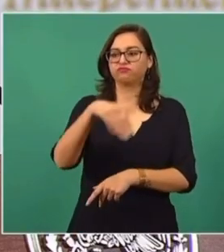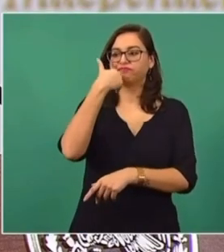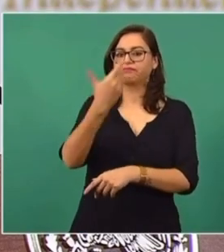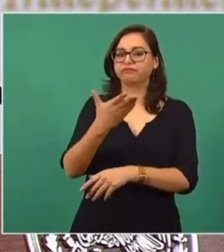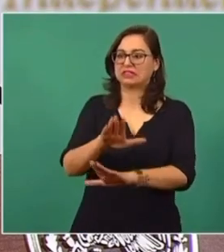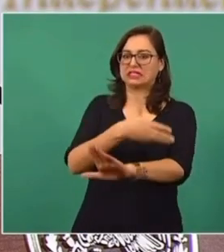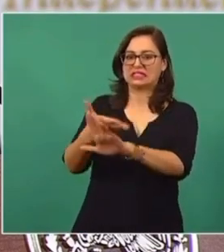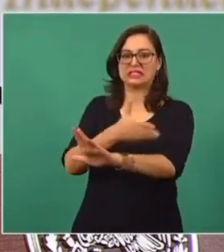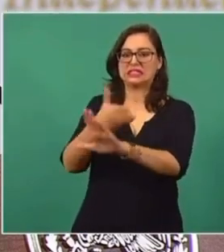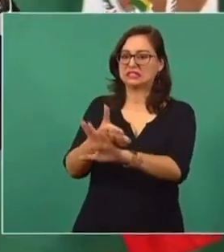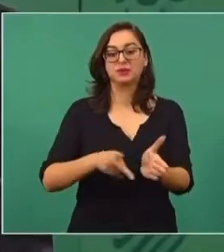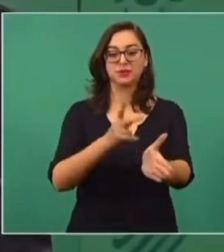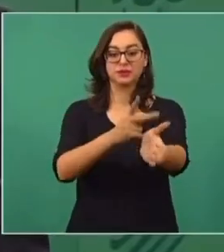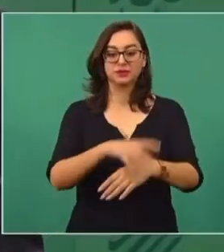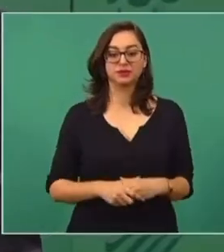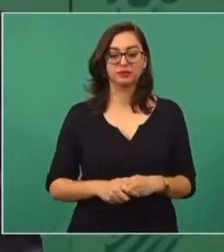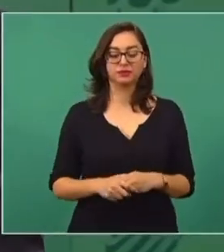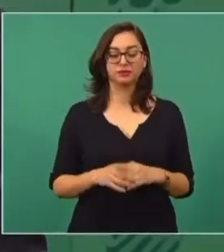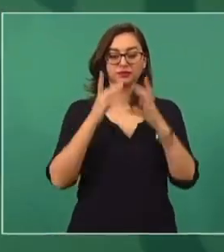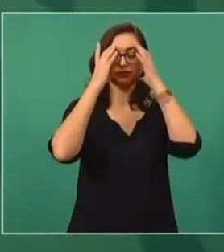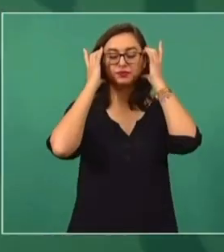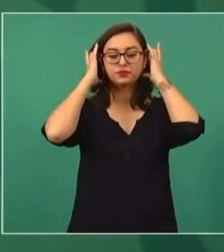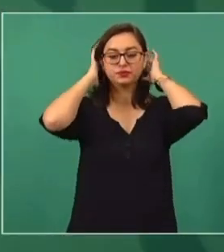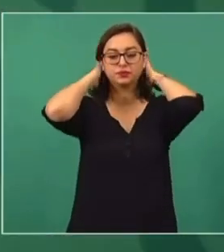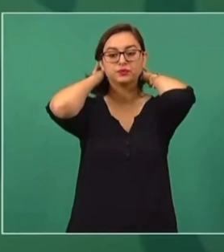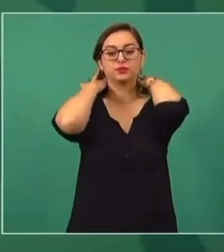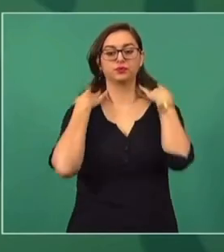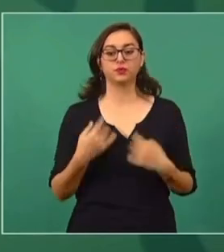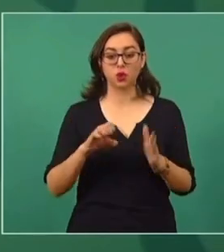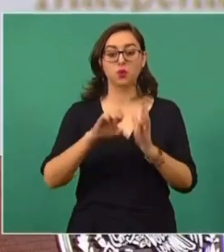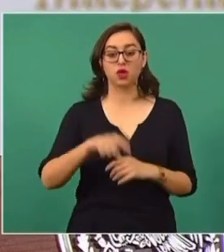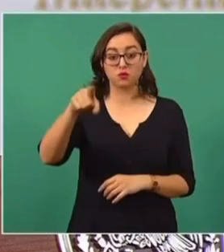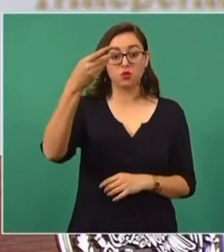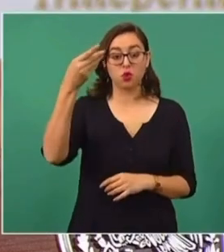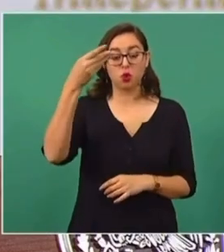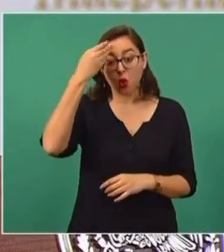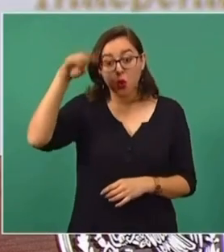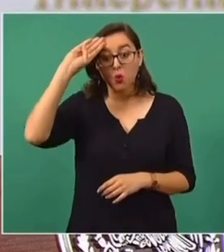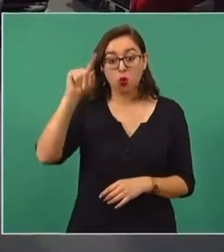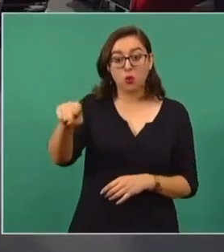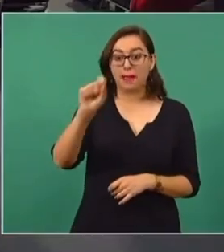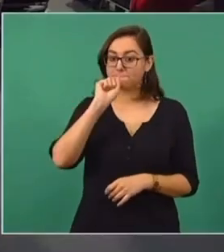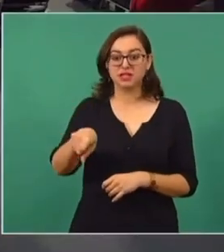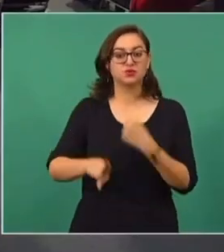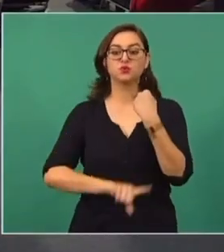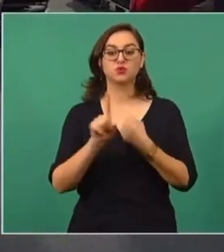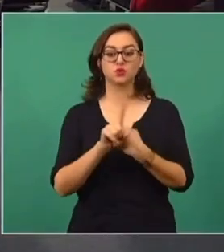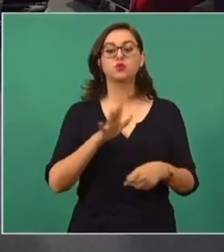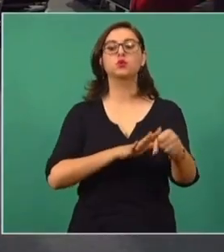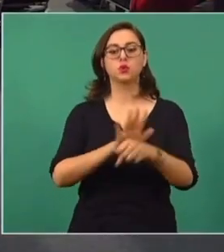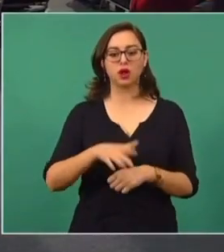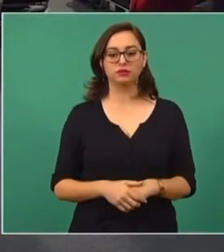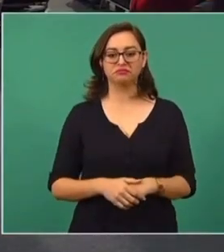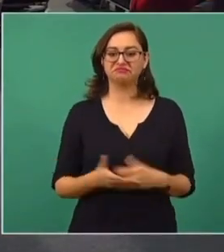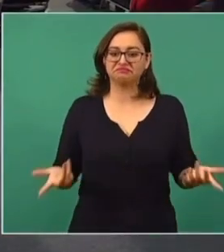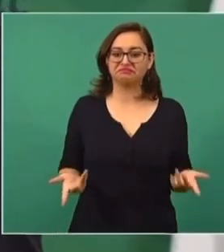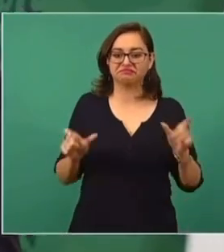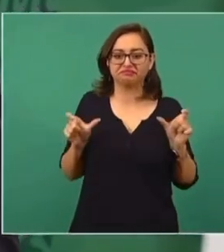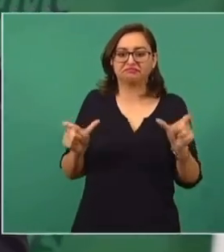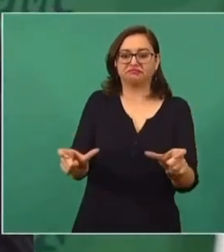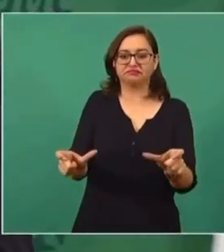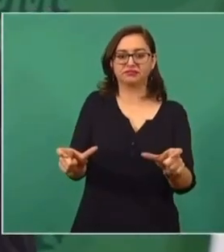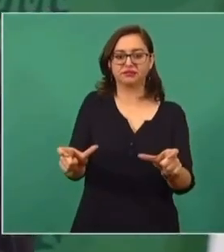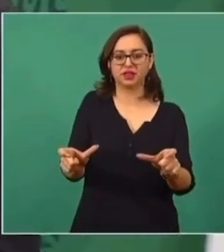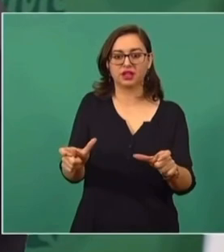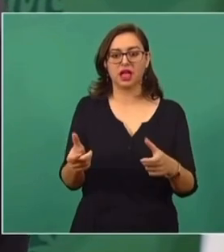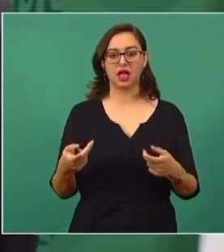echarle el pueblo encima. Lo que están haciendo, por ejemplo, con Cuba desde hace mucho tiempo, bloquean para que el pueblo